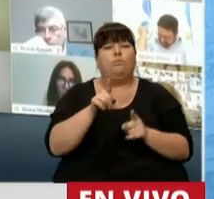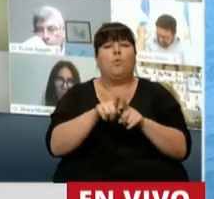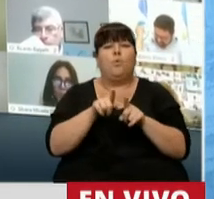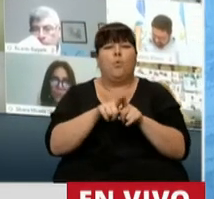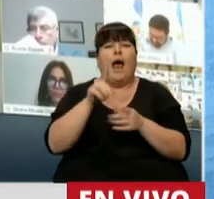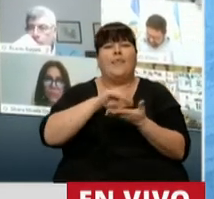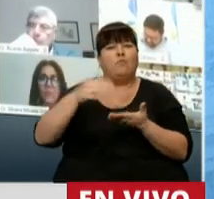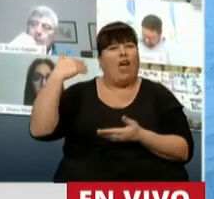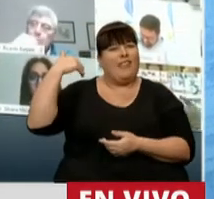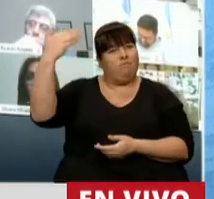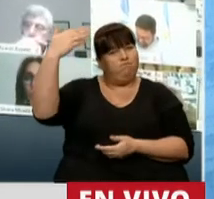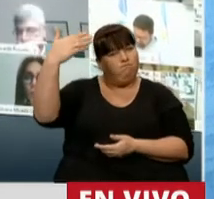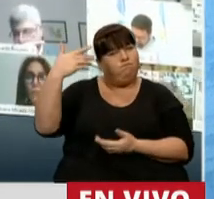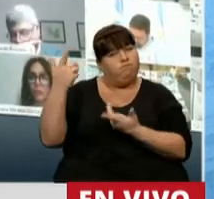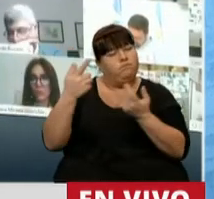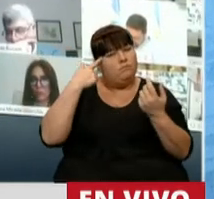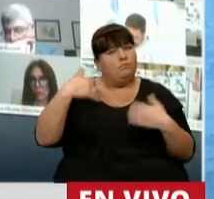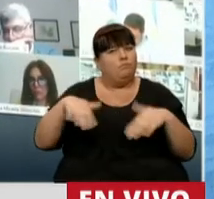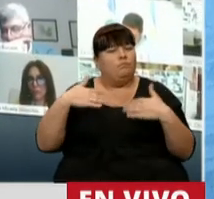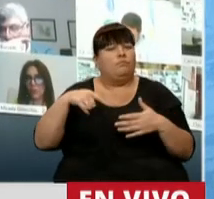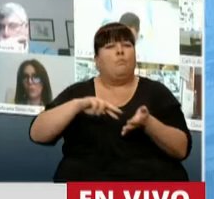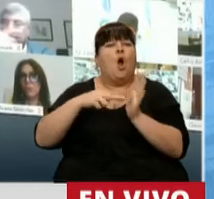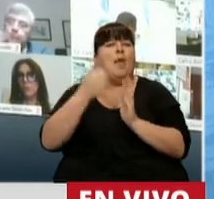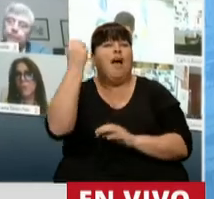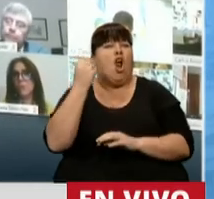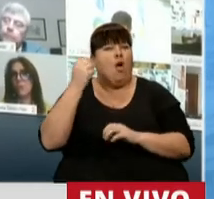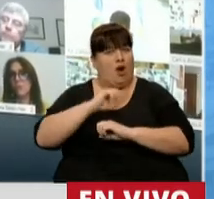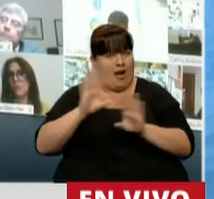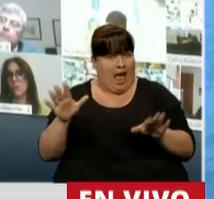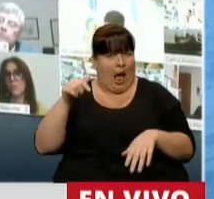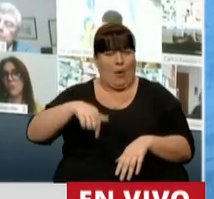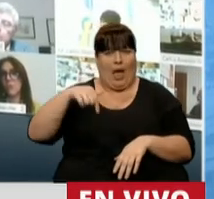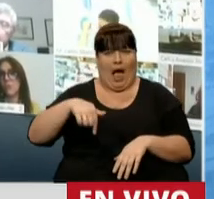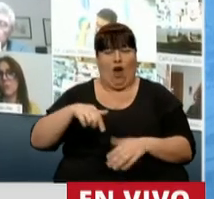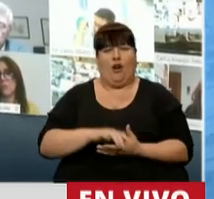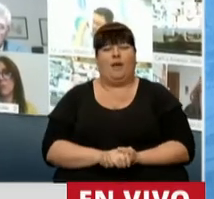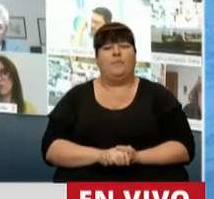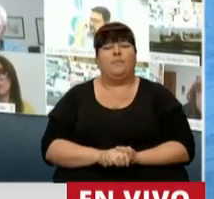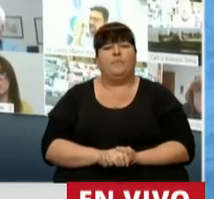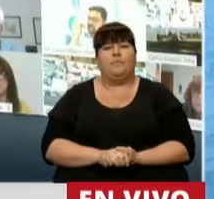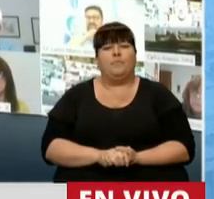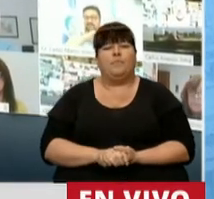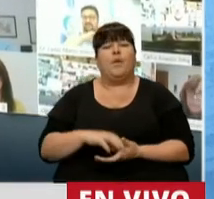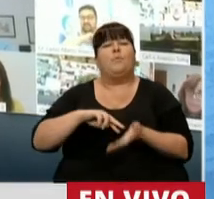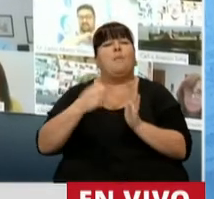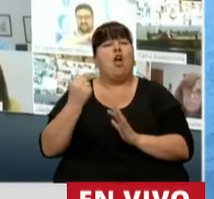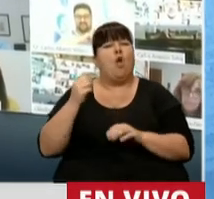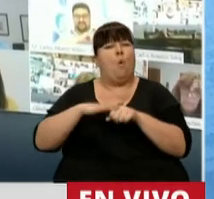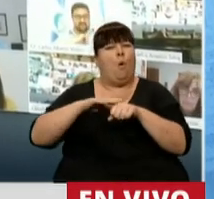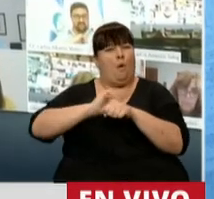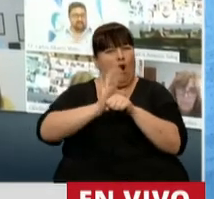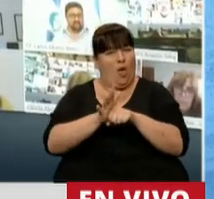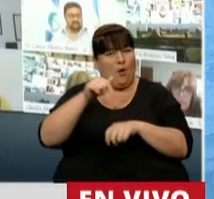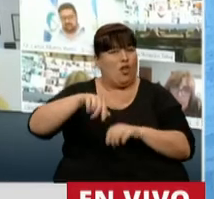los diputados preopinantes respecto del impacto económico que está teniendo la pandemia